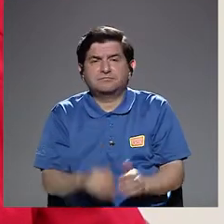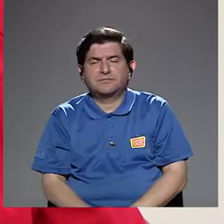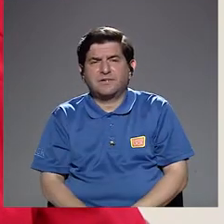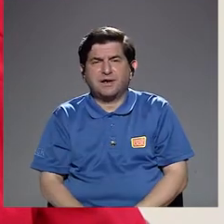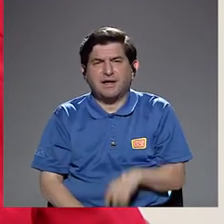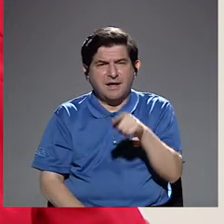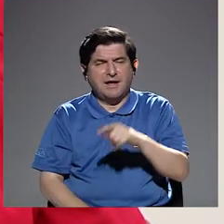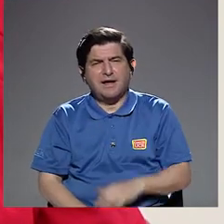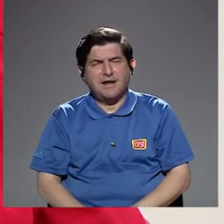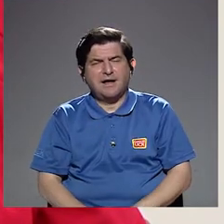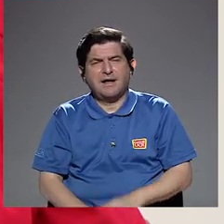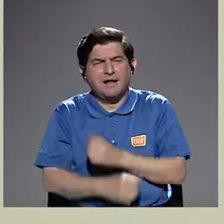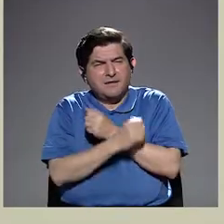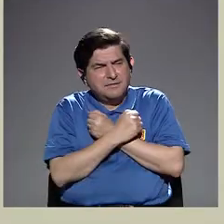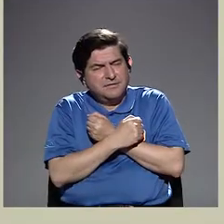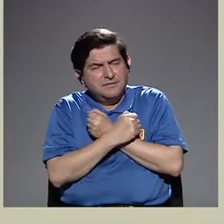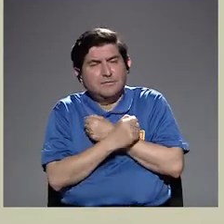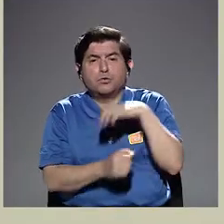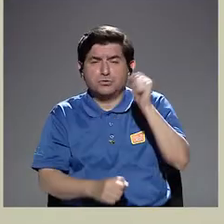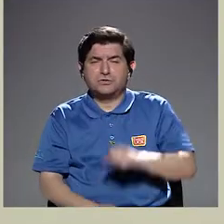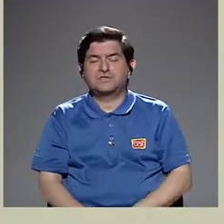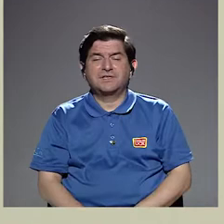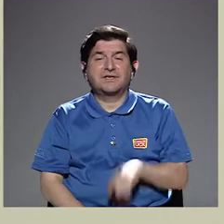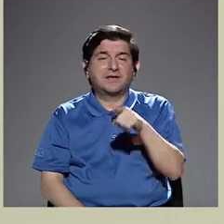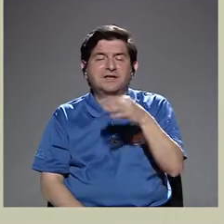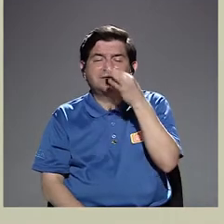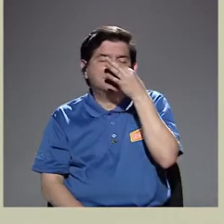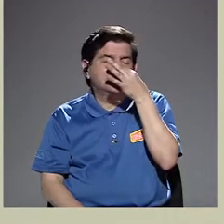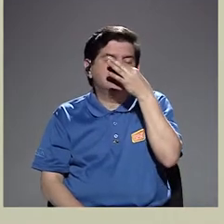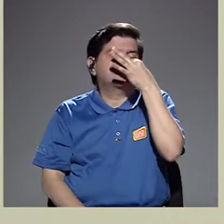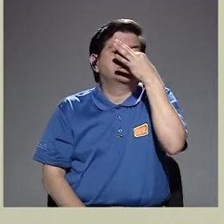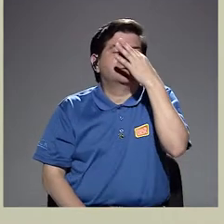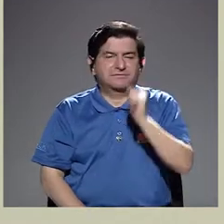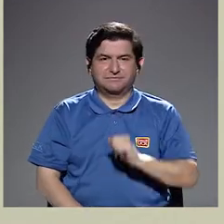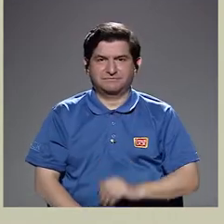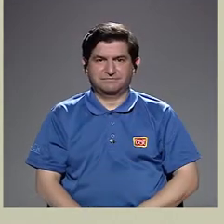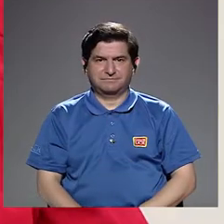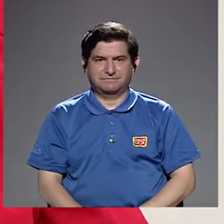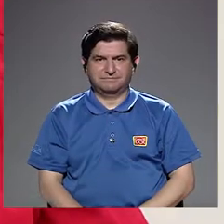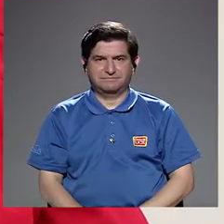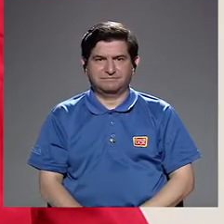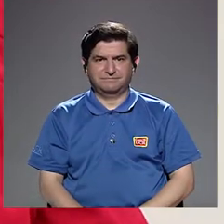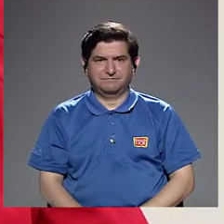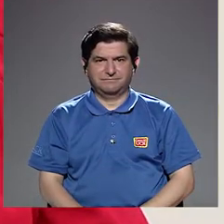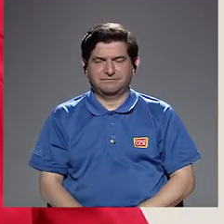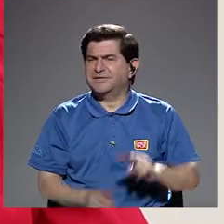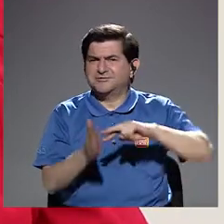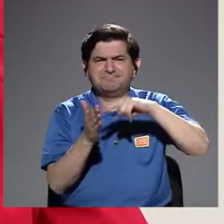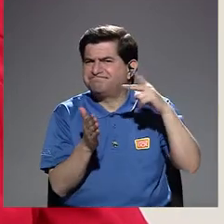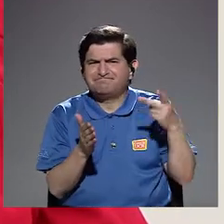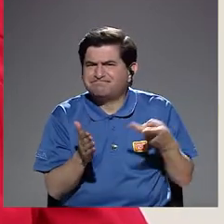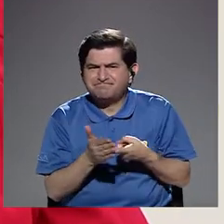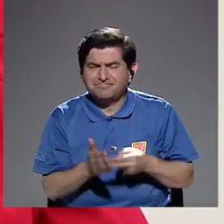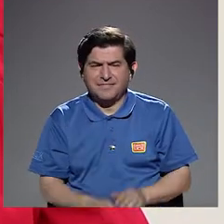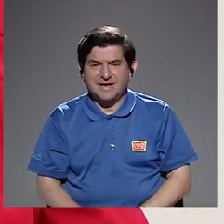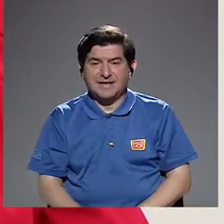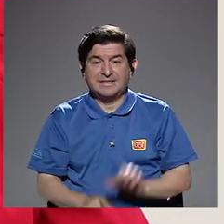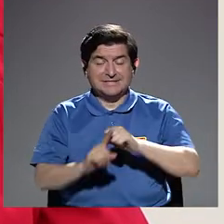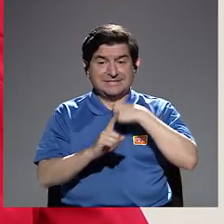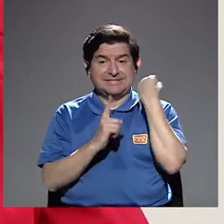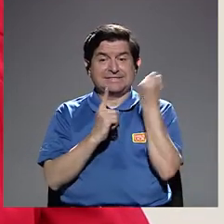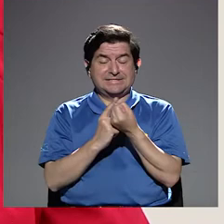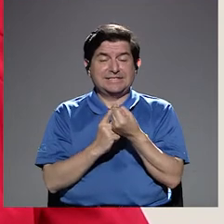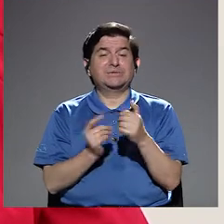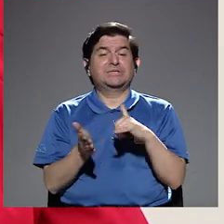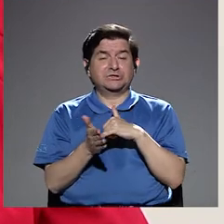De cariño, de pronto, digamos, se sientan… el enamoramiento y demás. Entonces, bueno, esto te hace estar en una